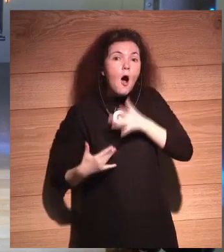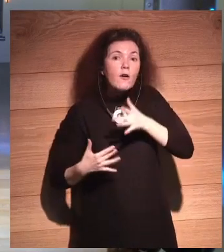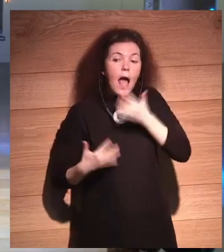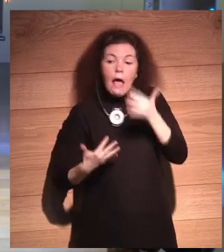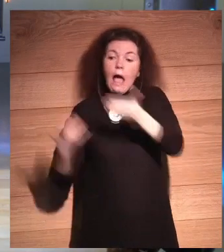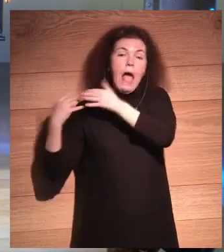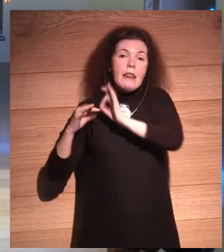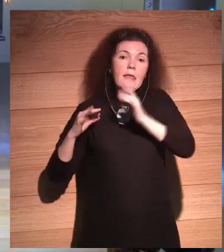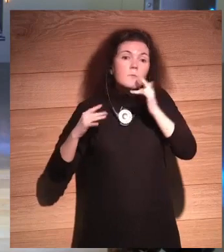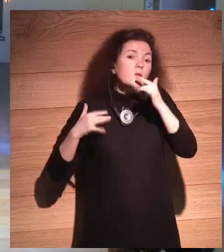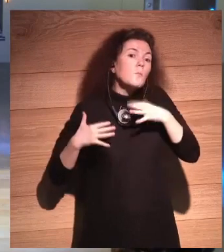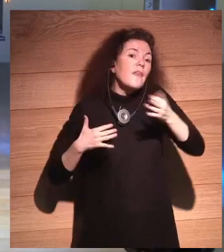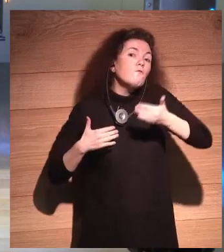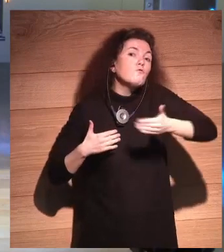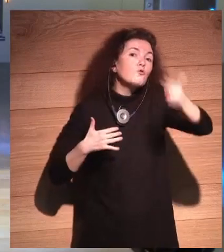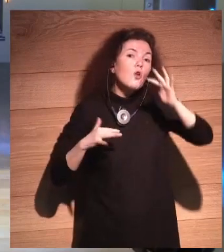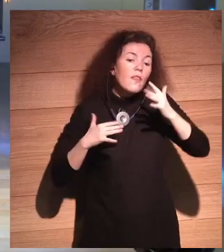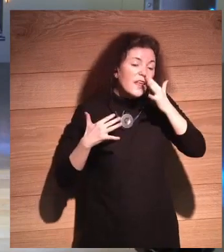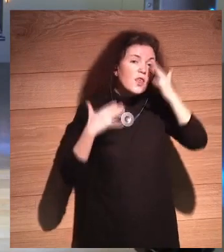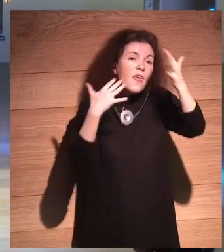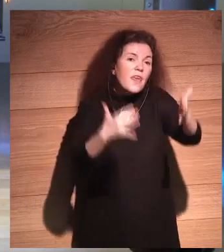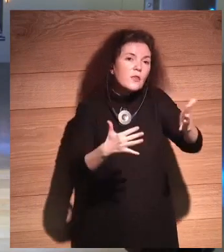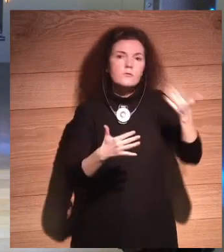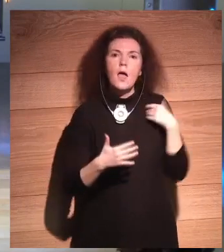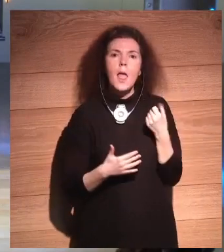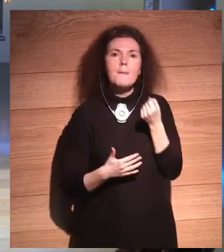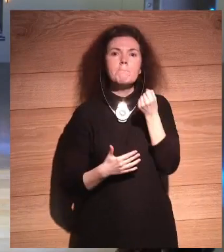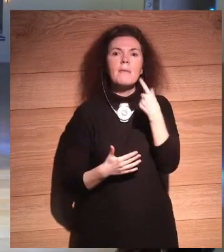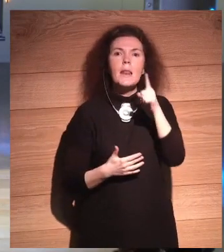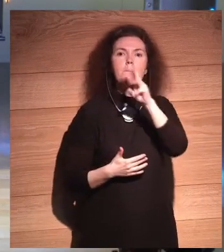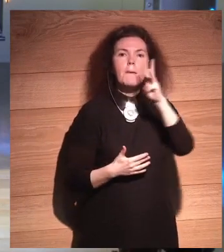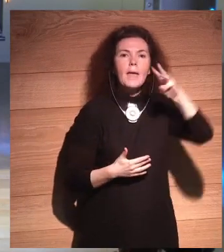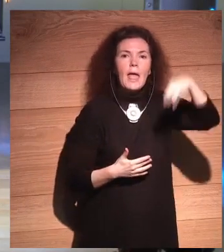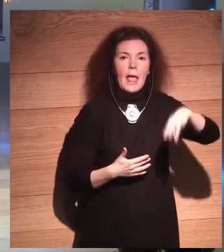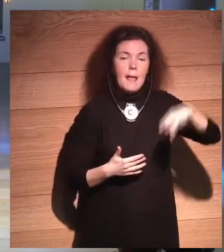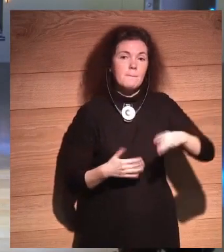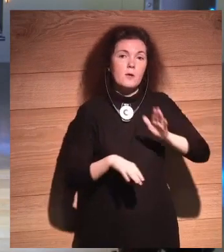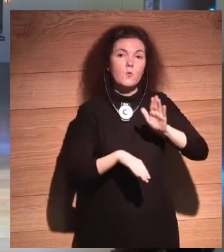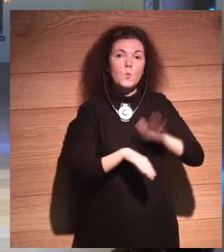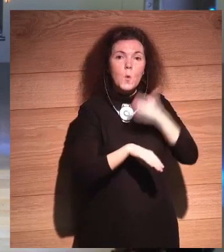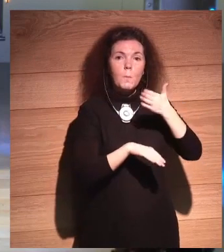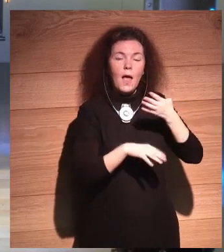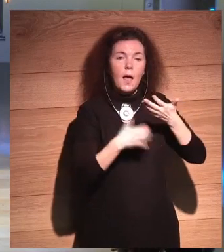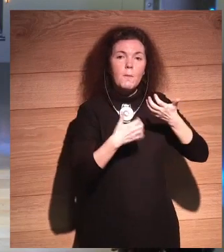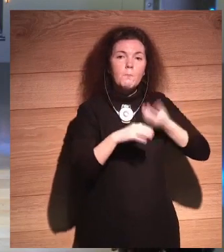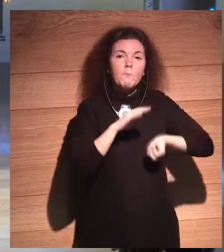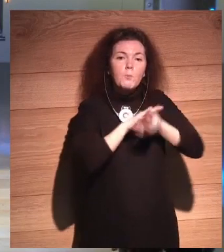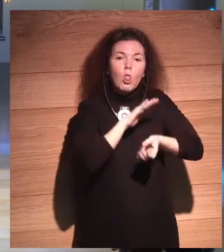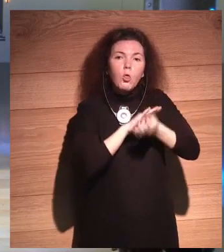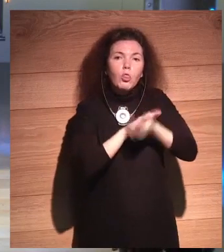vamos a sentar dentro de 10 años y vamos a decir, oye, tenemos 1000 ppm por culpa de la producción